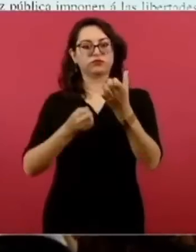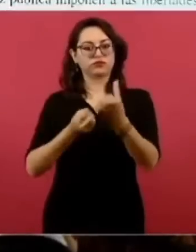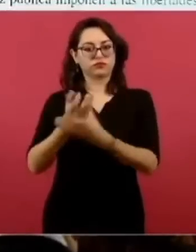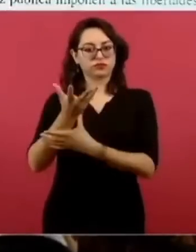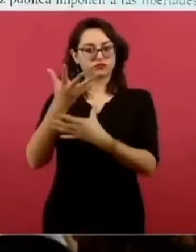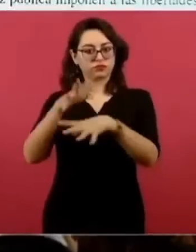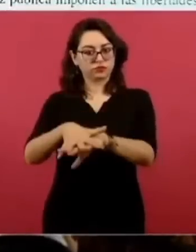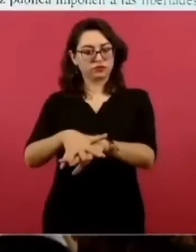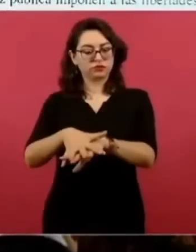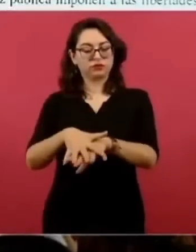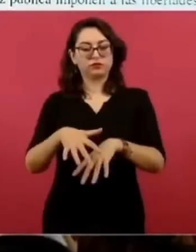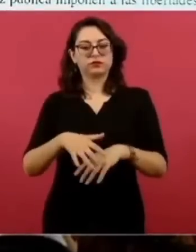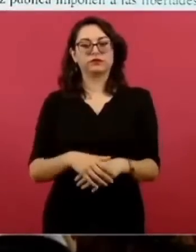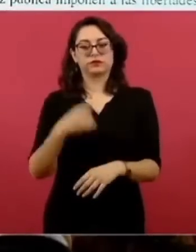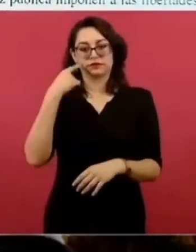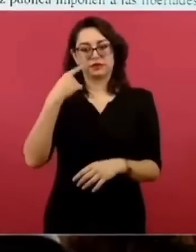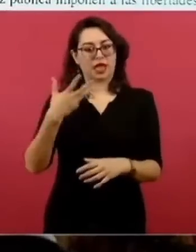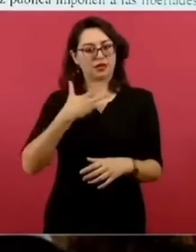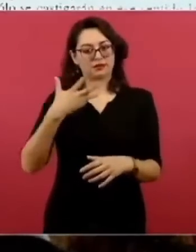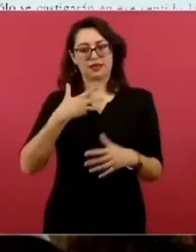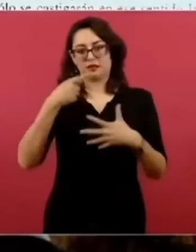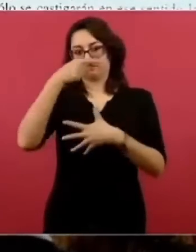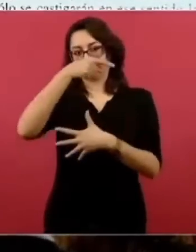todo lo que proponen, adelante,